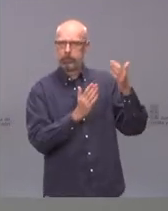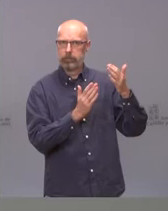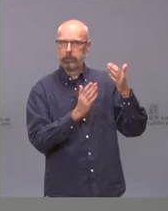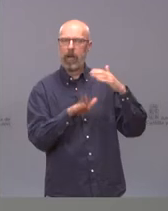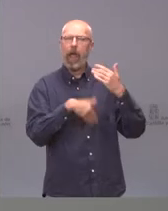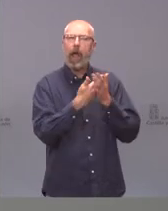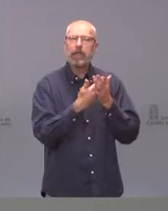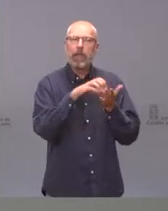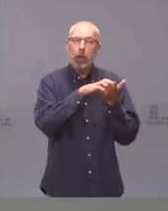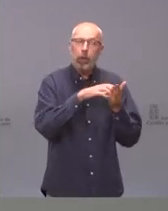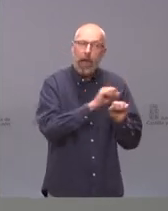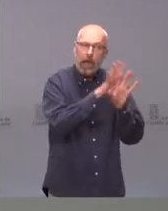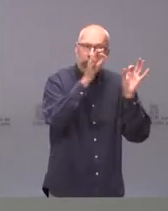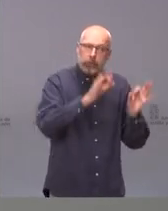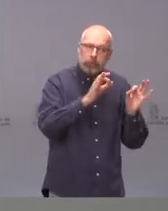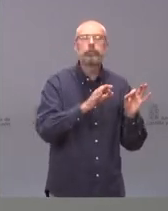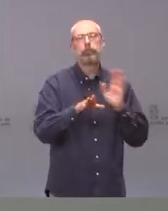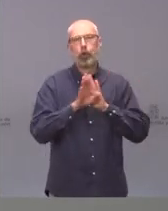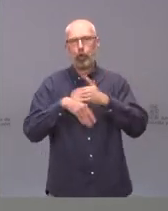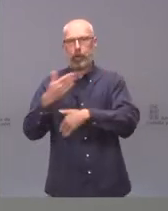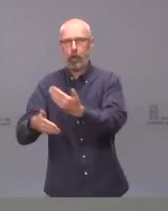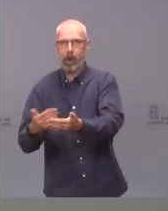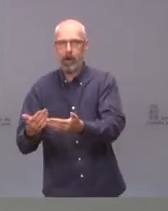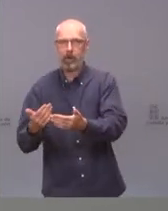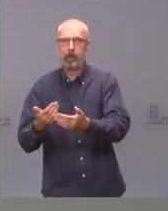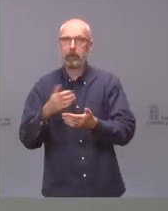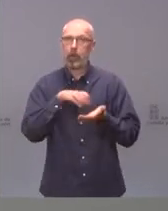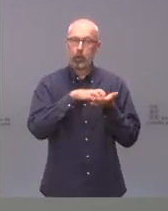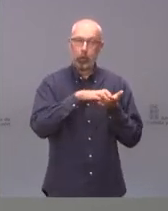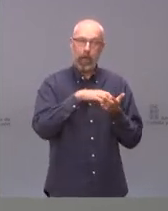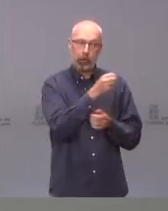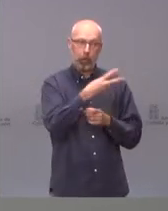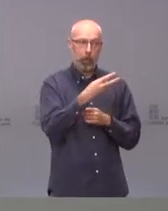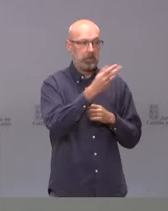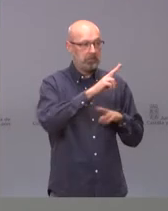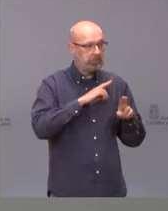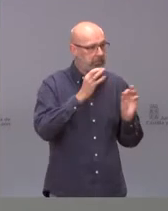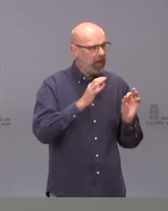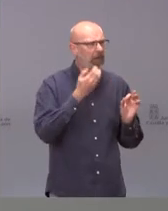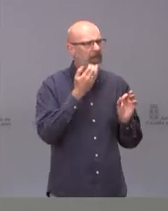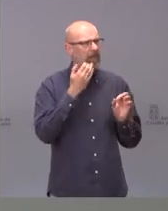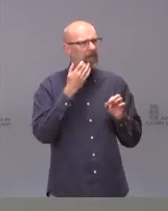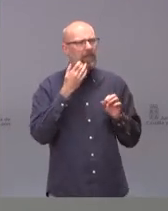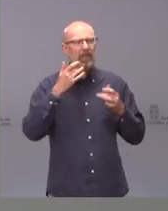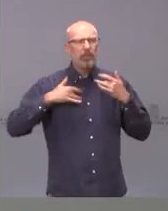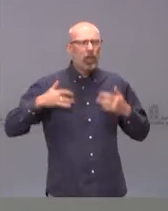de esa duda que podíamos tener y que cuando la duda se resuelve y nos demuestran que es un caso muy raro, pues evidentemente